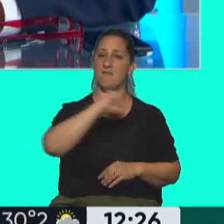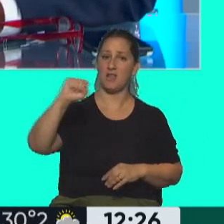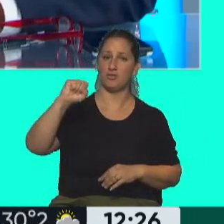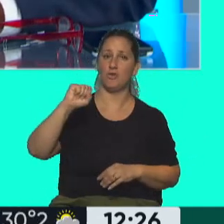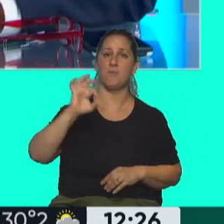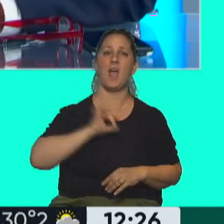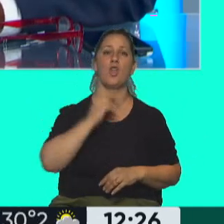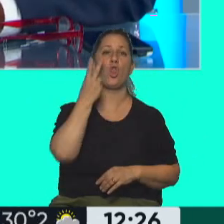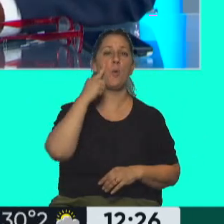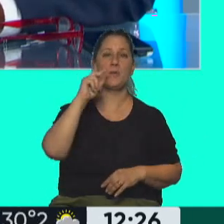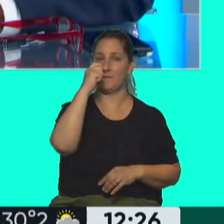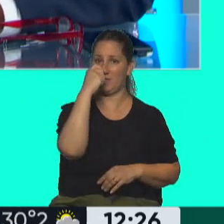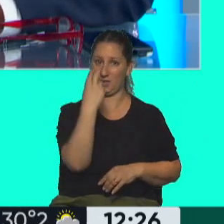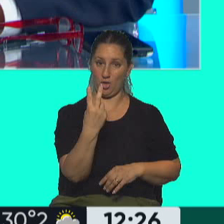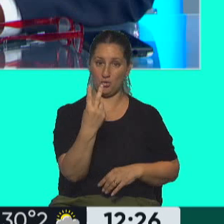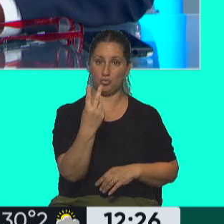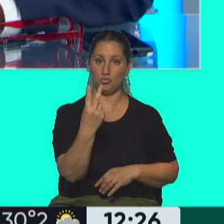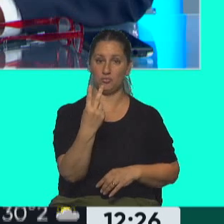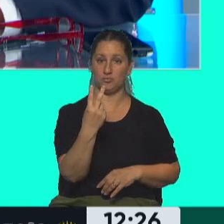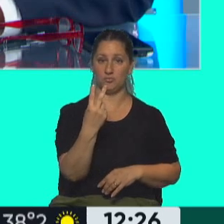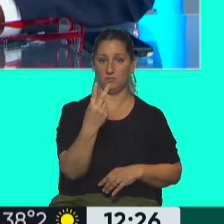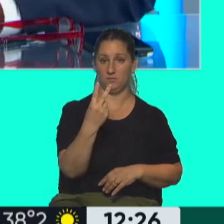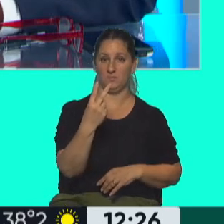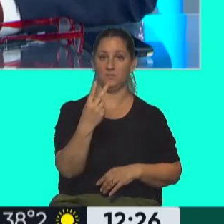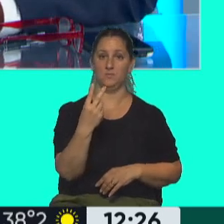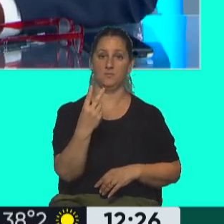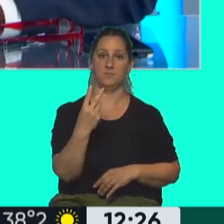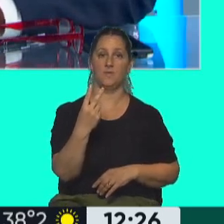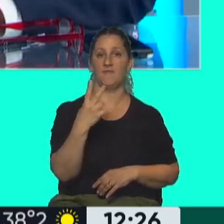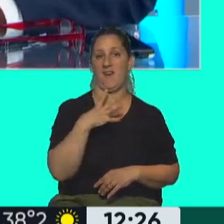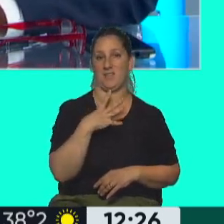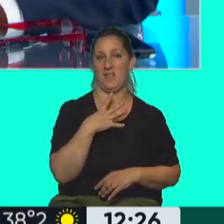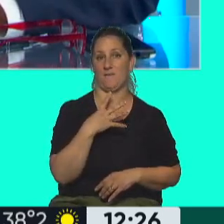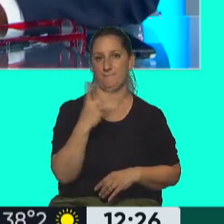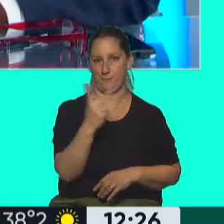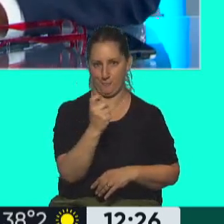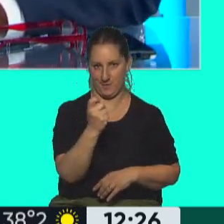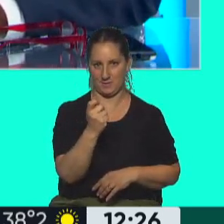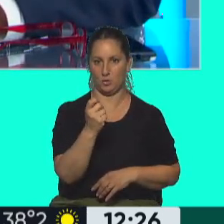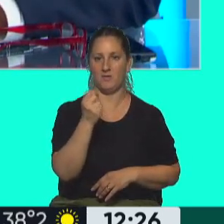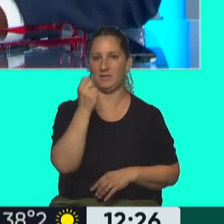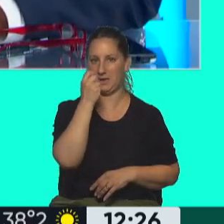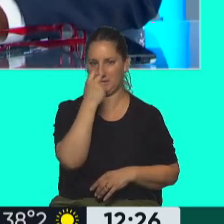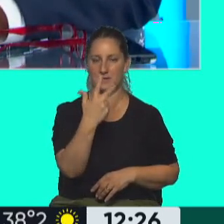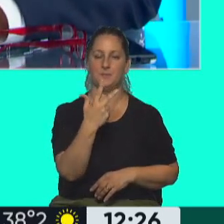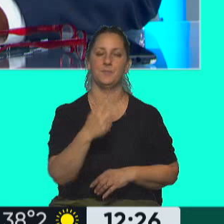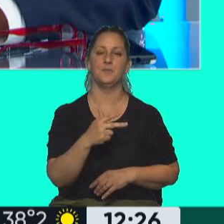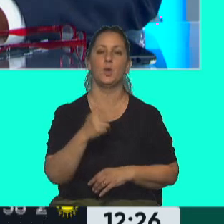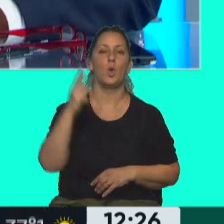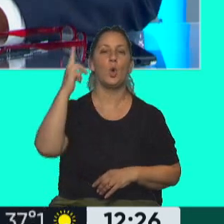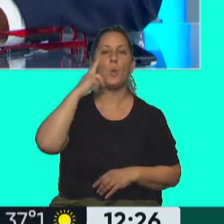año 2022, bueno, faltan dos meses, por ahí no le pifian por tanto, digamos. Le están diciendo